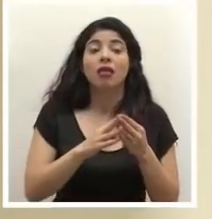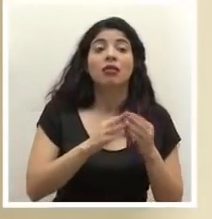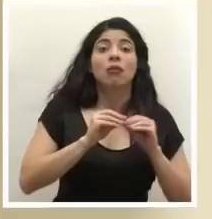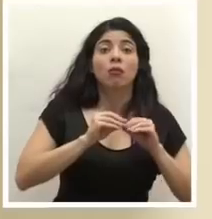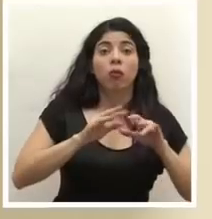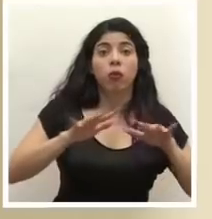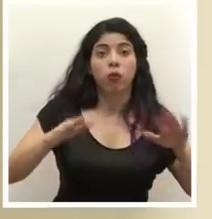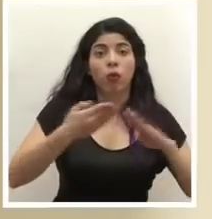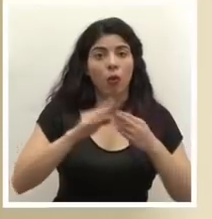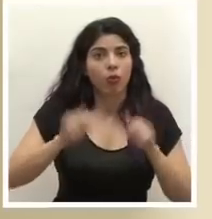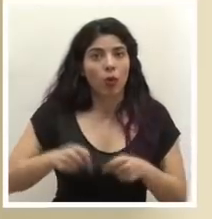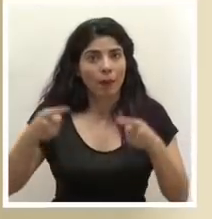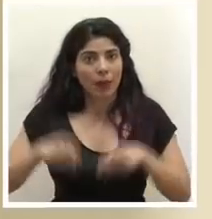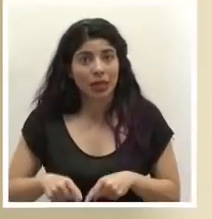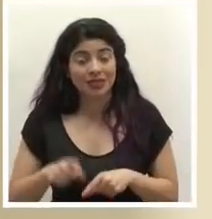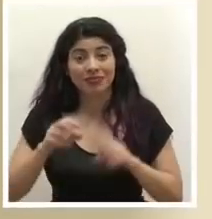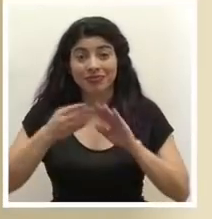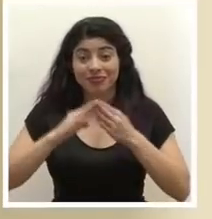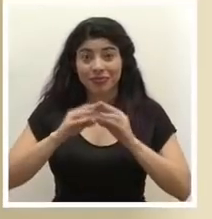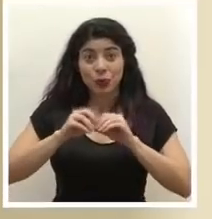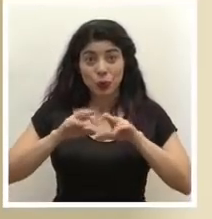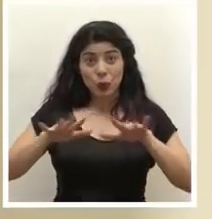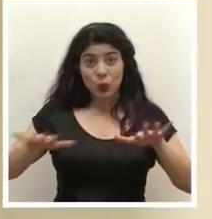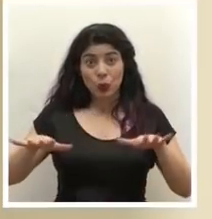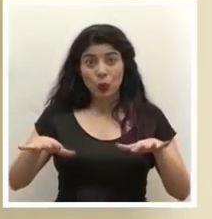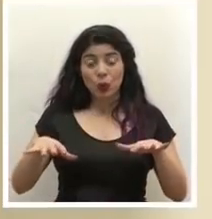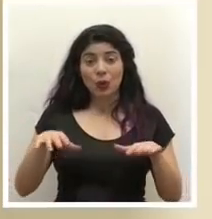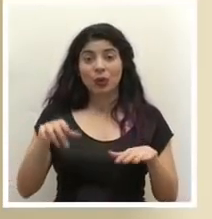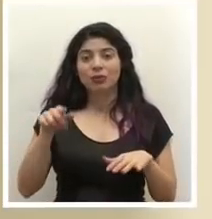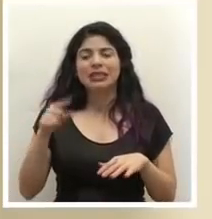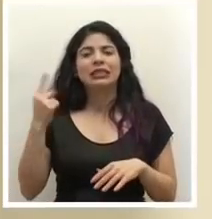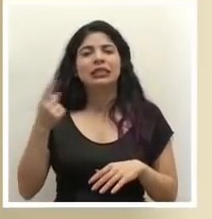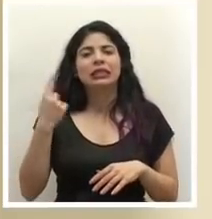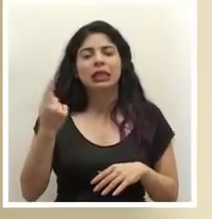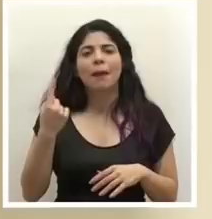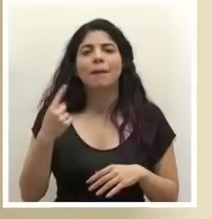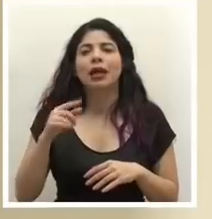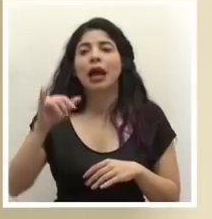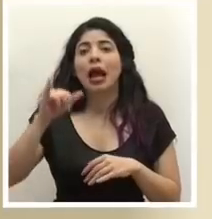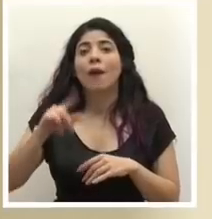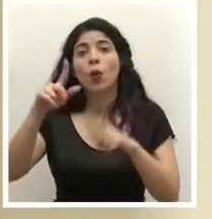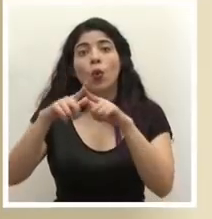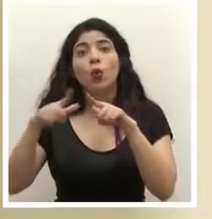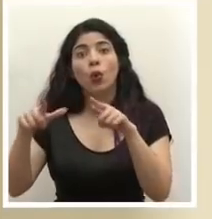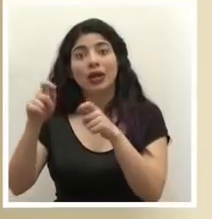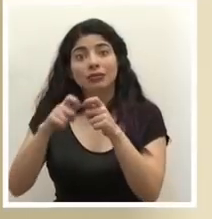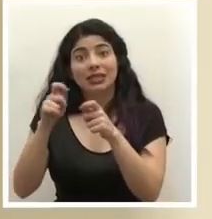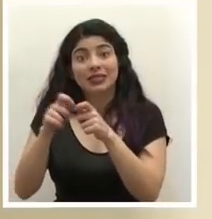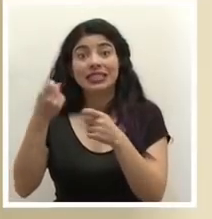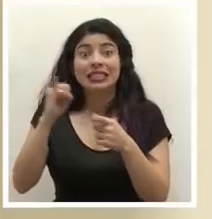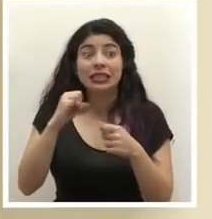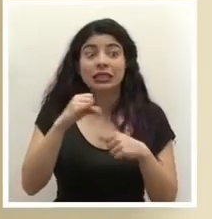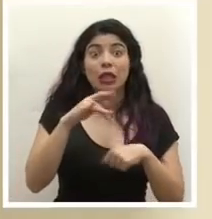transmisión comunitaria que igual una transmisión comunitaria tampoco esa que esté siempre pues en un lugar o focalizada si actuamos